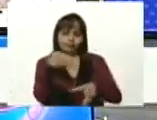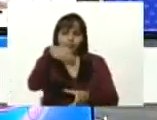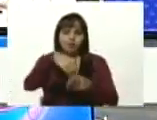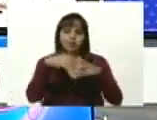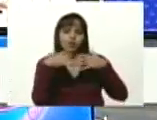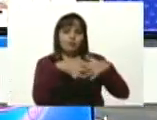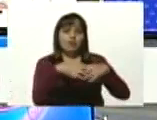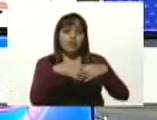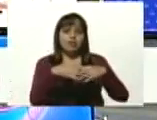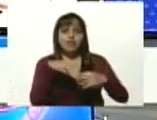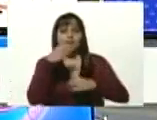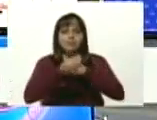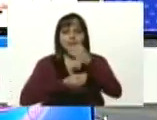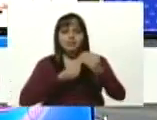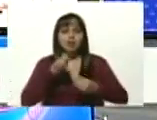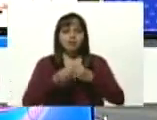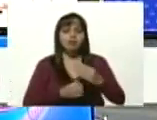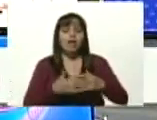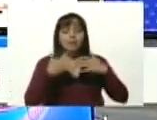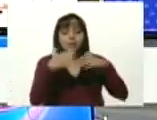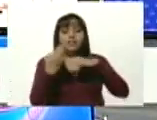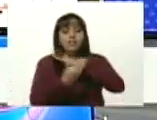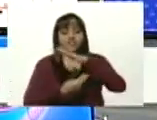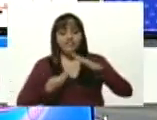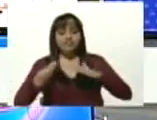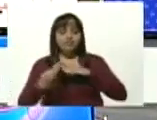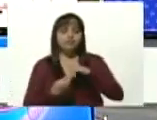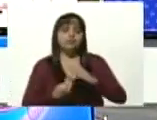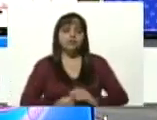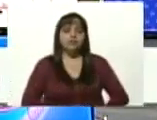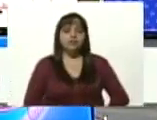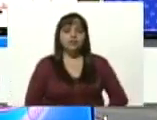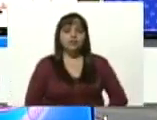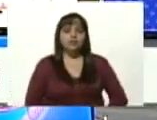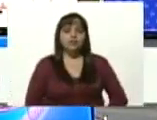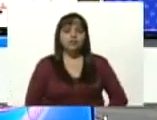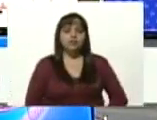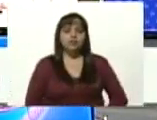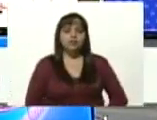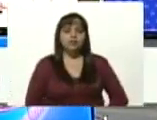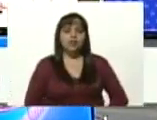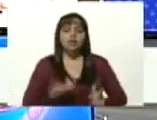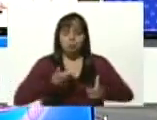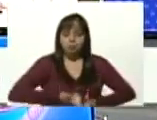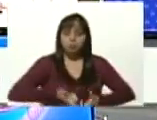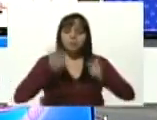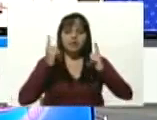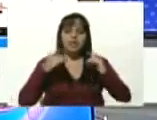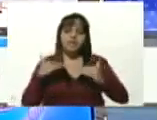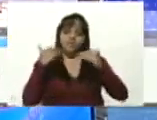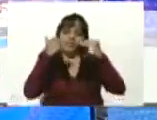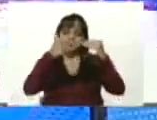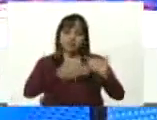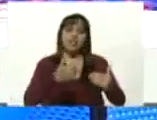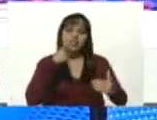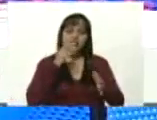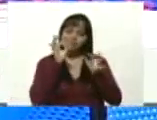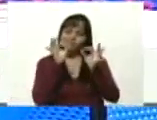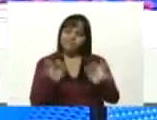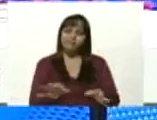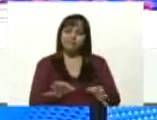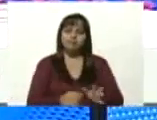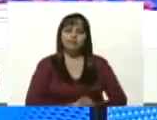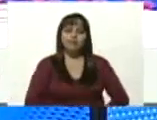instaladas en las industrias básicas y en las empresas y en las fábricas nos permitan avanzar verdaderamente